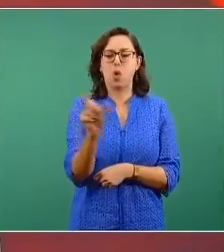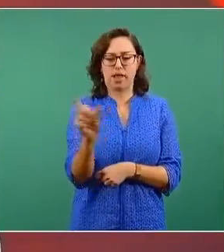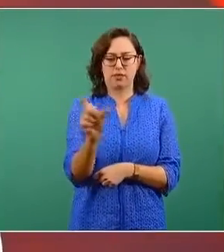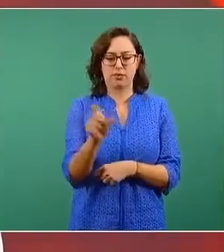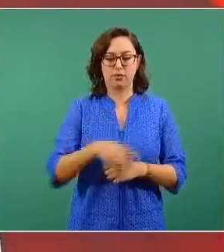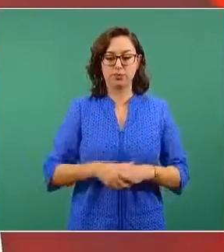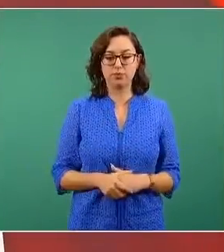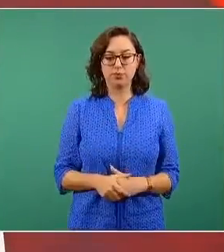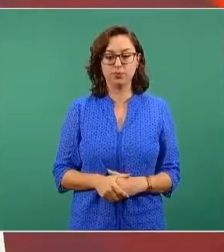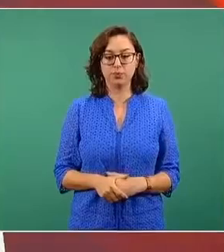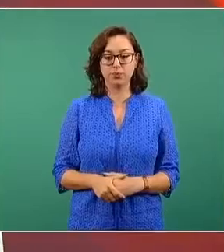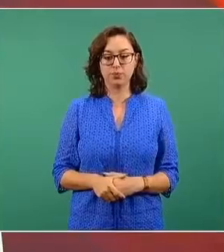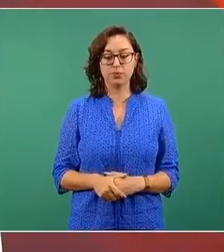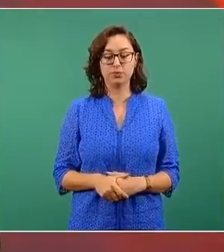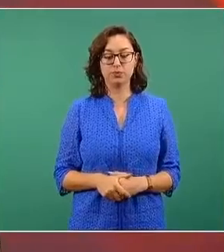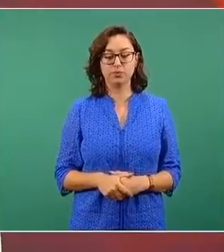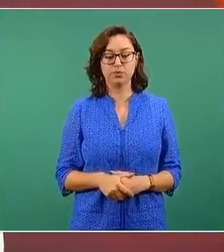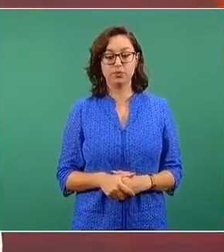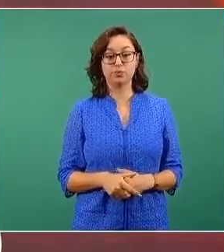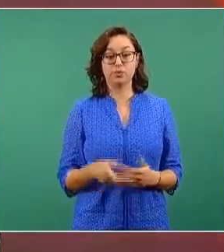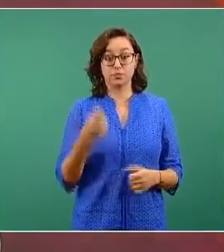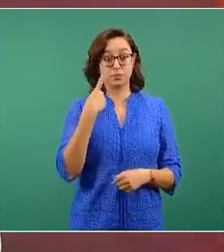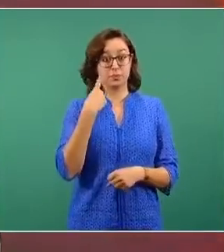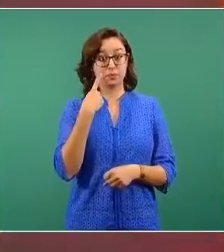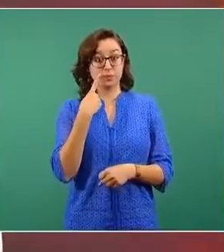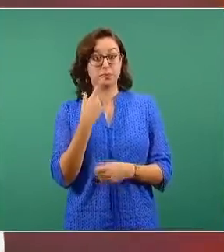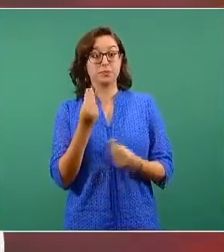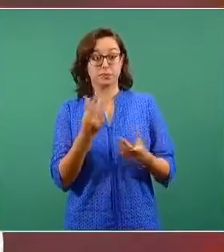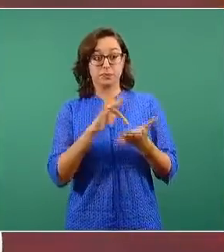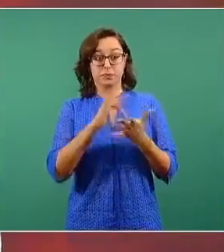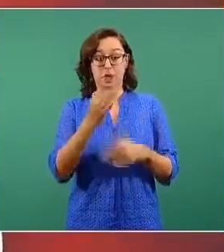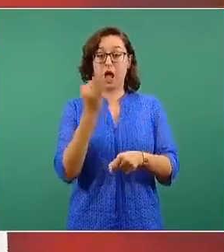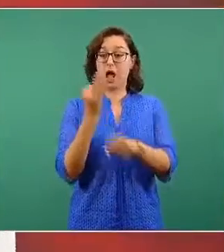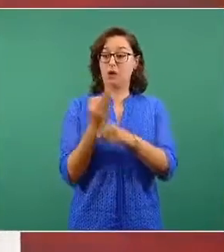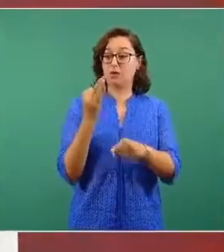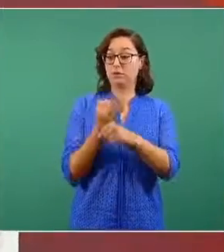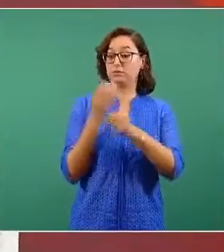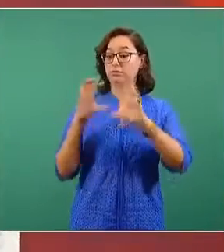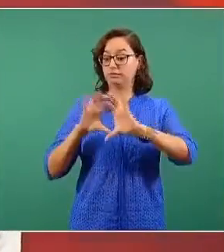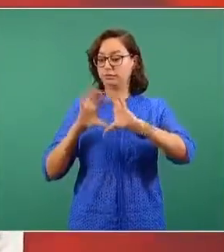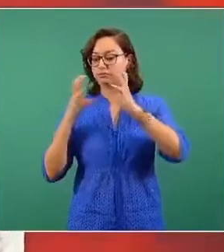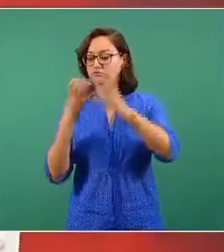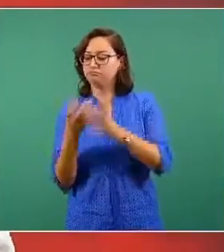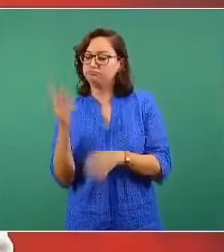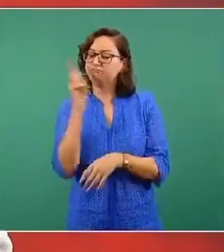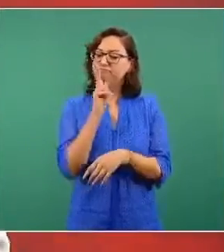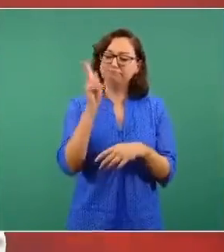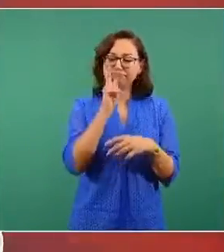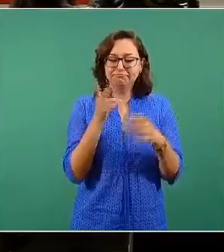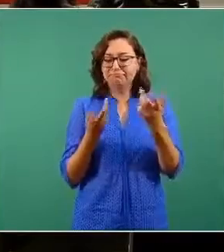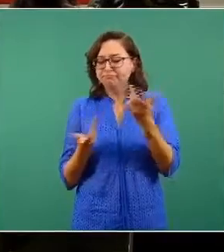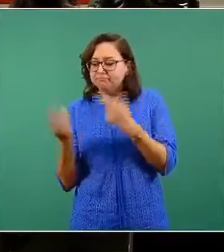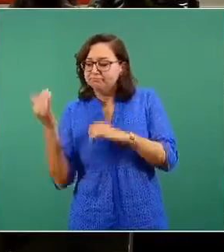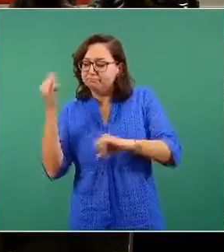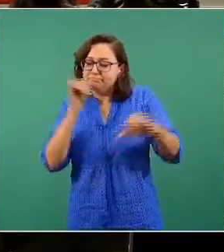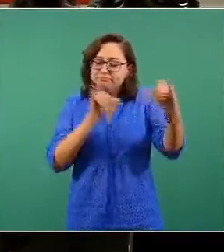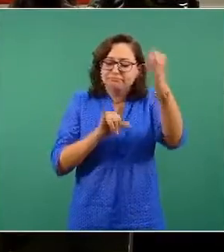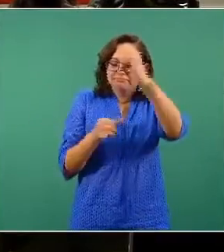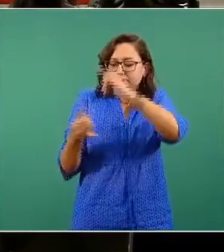los ensayos clínicos, los estudios de investigación científica que fundamentaron, que dieron la información